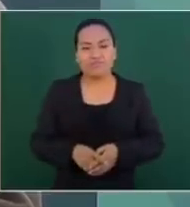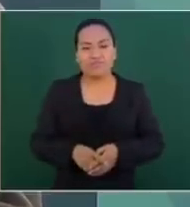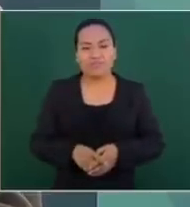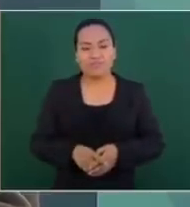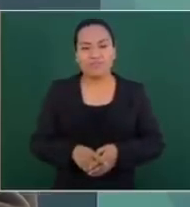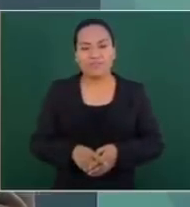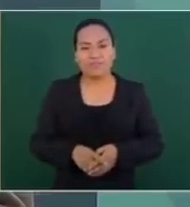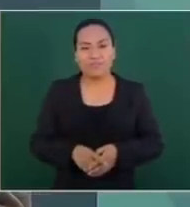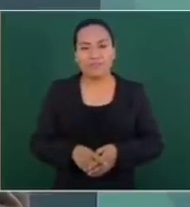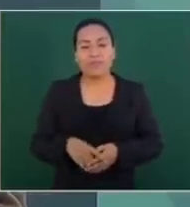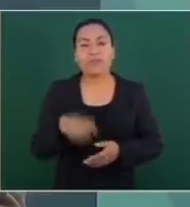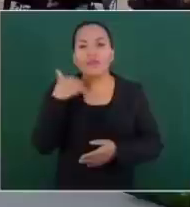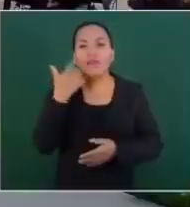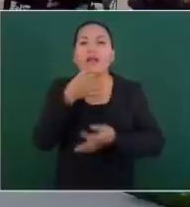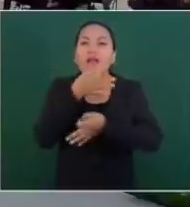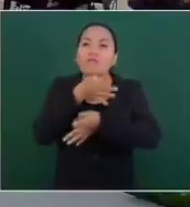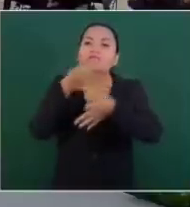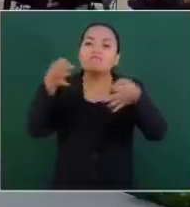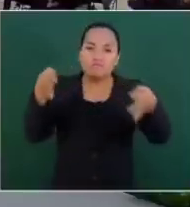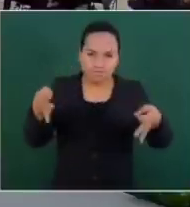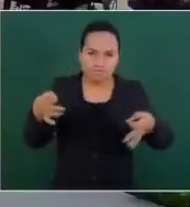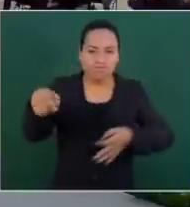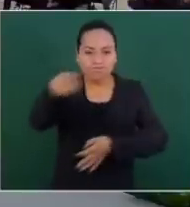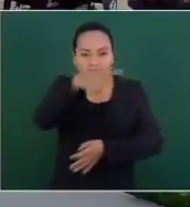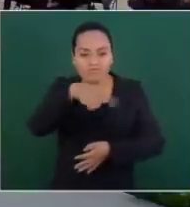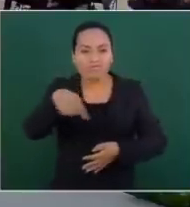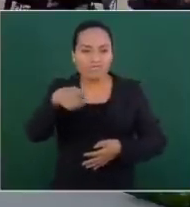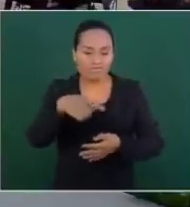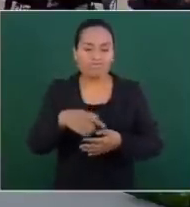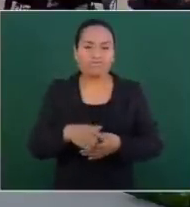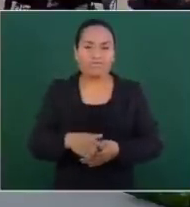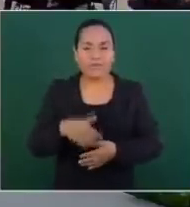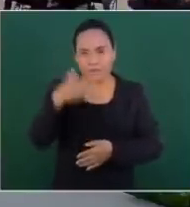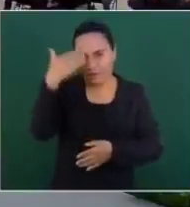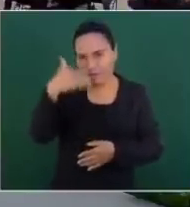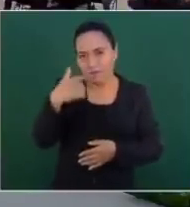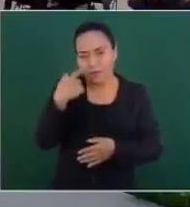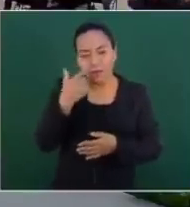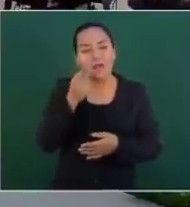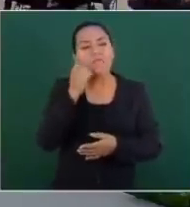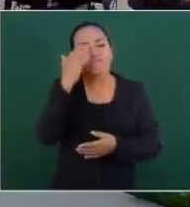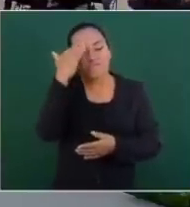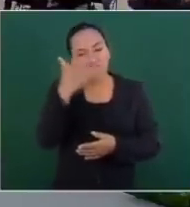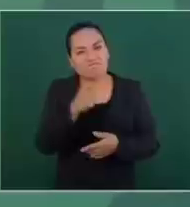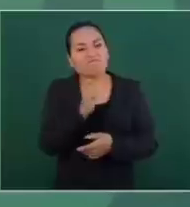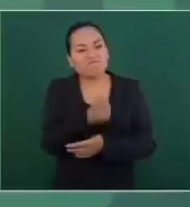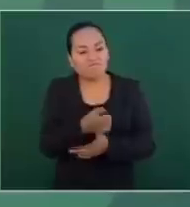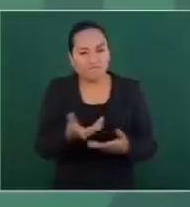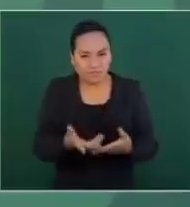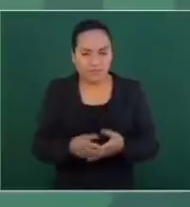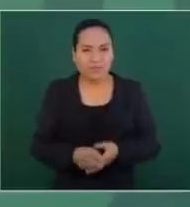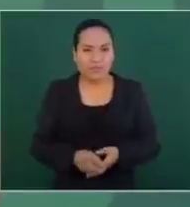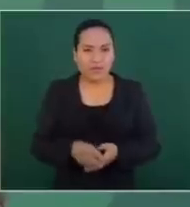Entonces, aclarar esto también, con todo respeto, para que no quede